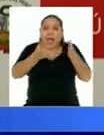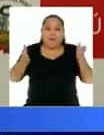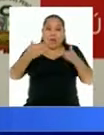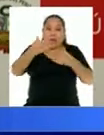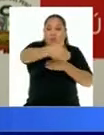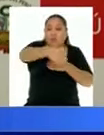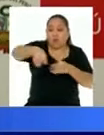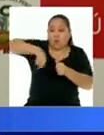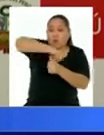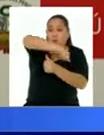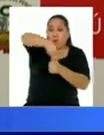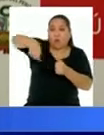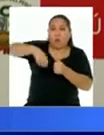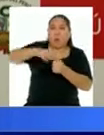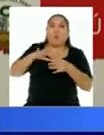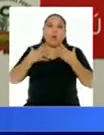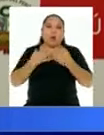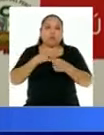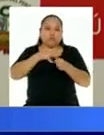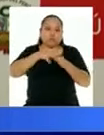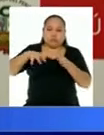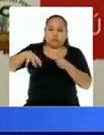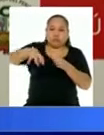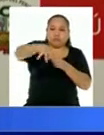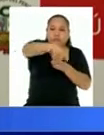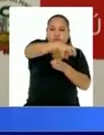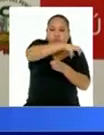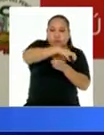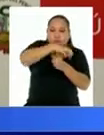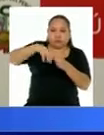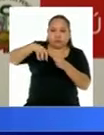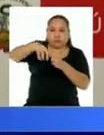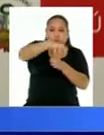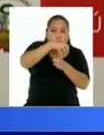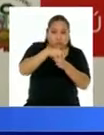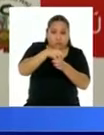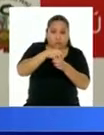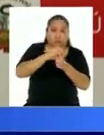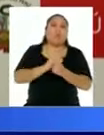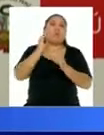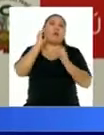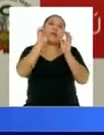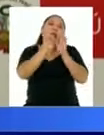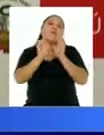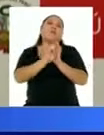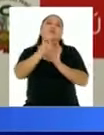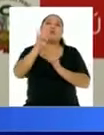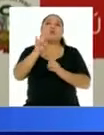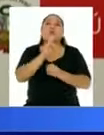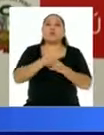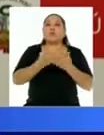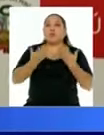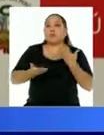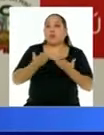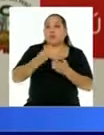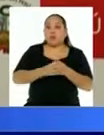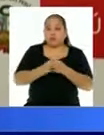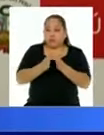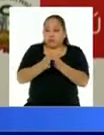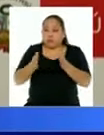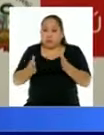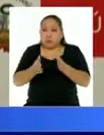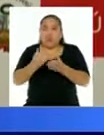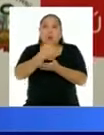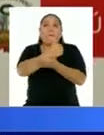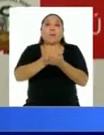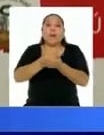puedan distribuir las mesas sobre los espacios colindantes. Por ejemplo, se pueden usar, si tienen una vereda ancha parte de